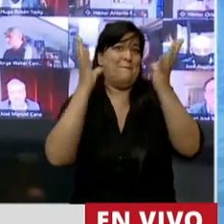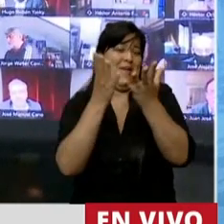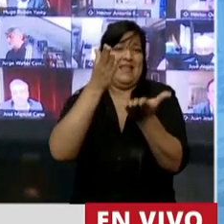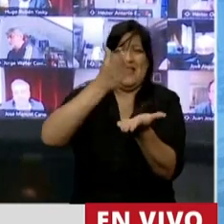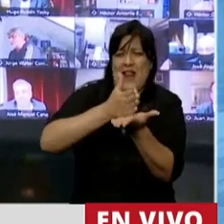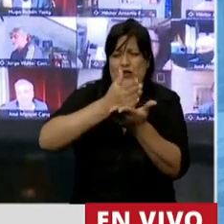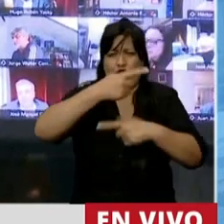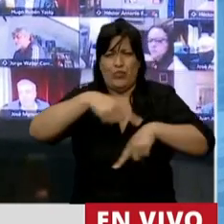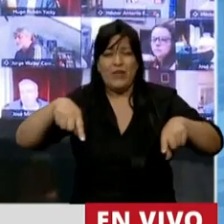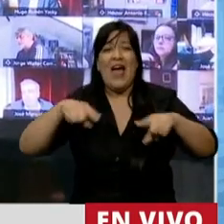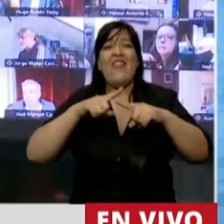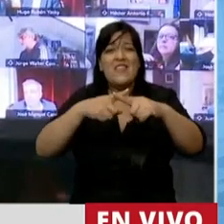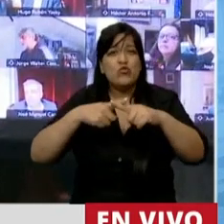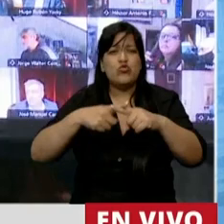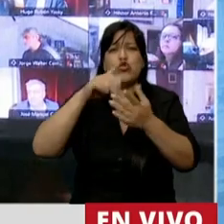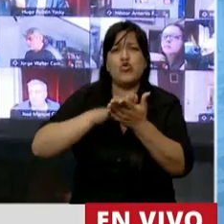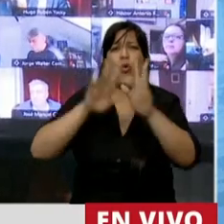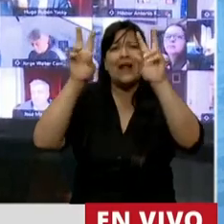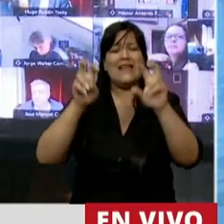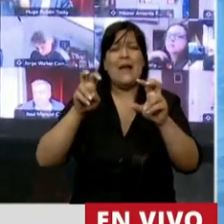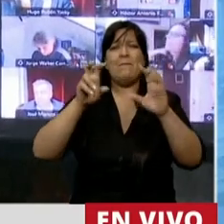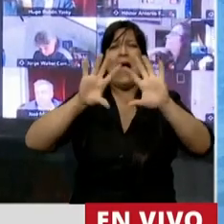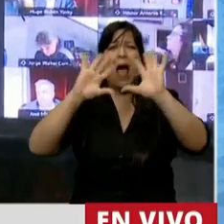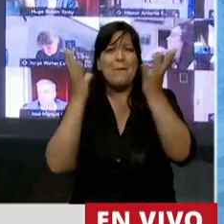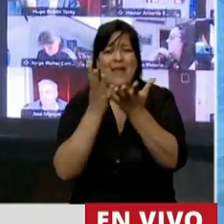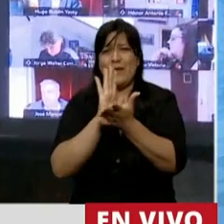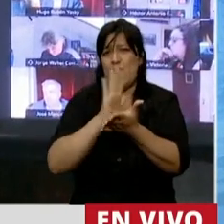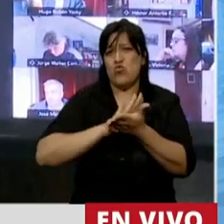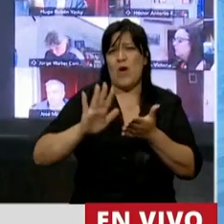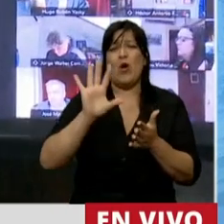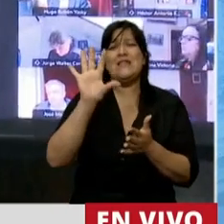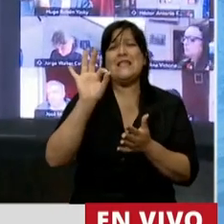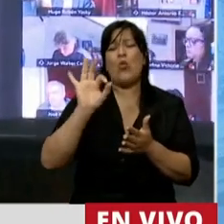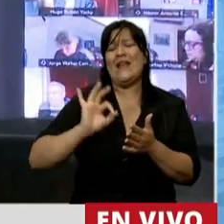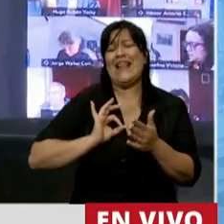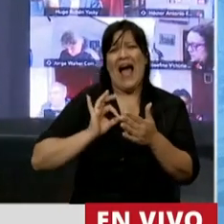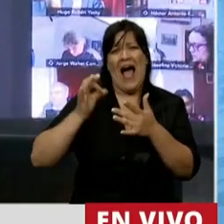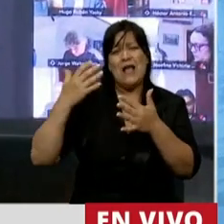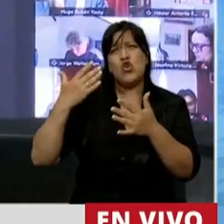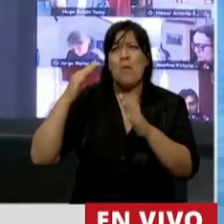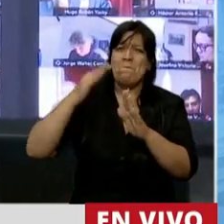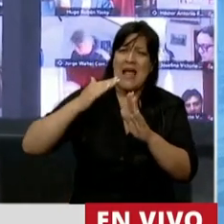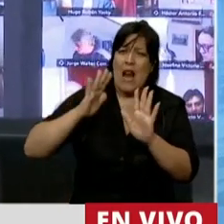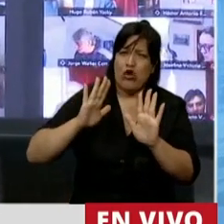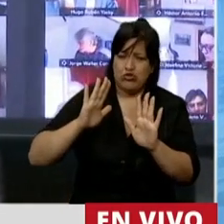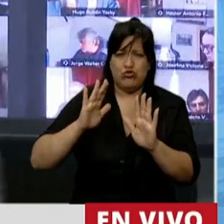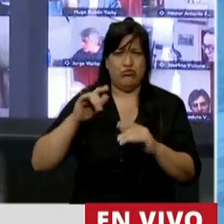La discusión ambiental también es relativamente nueva. Tiene menos de 50 años en la humanidad.